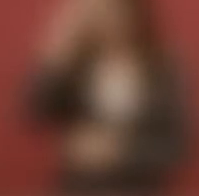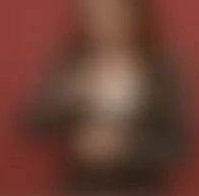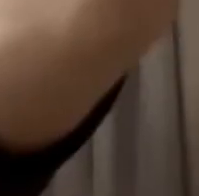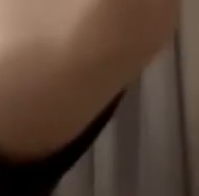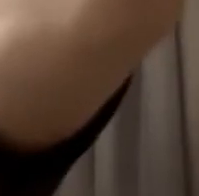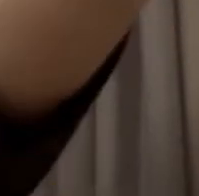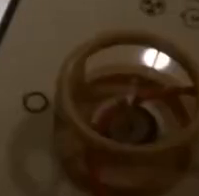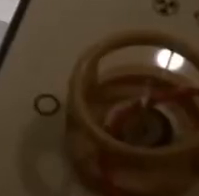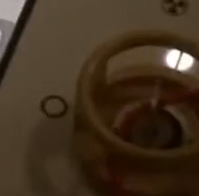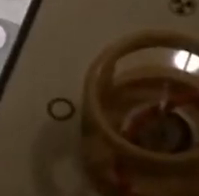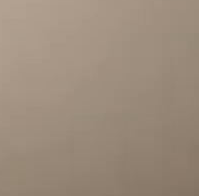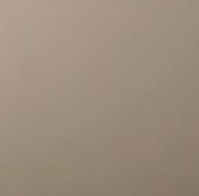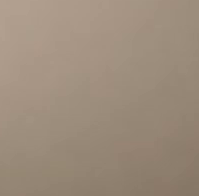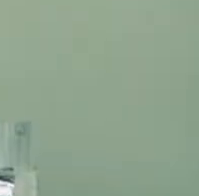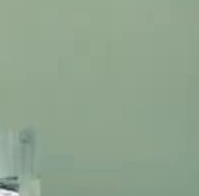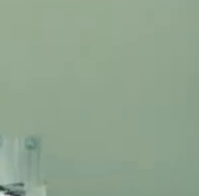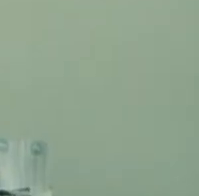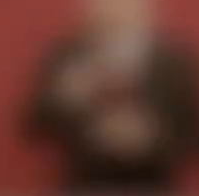país